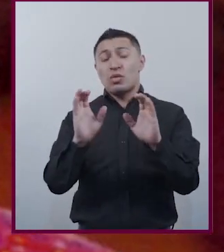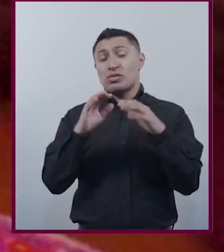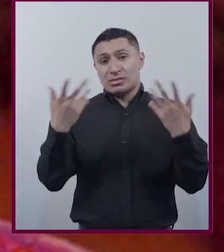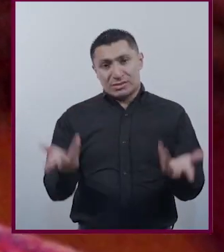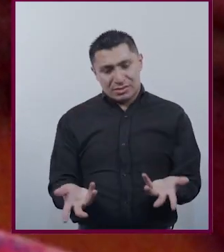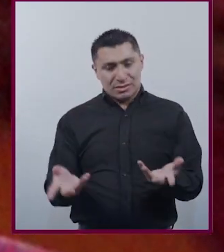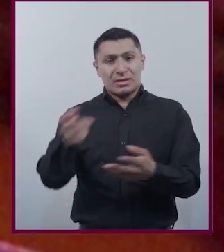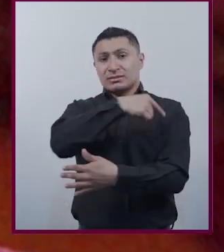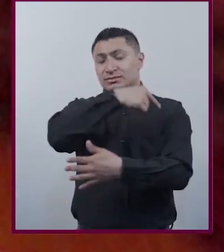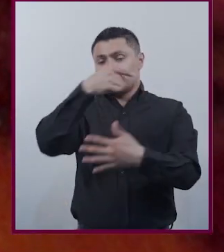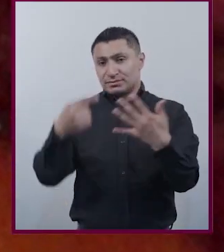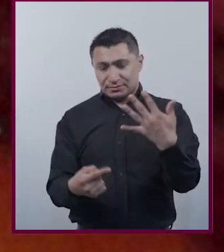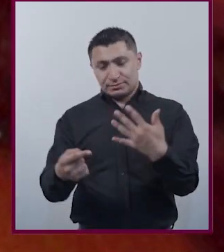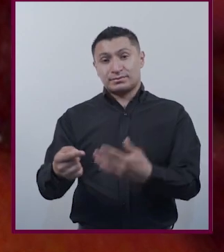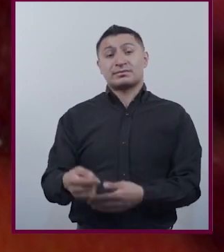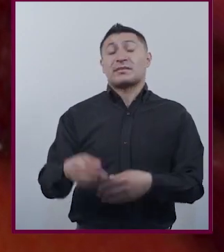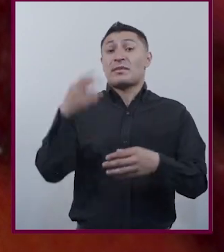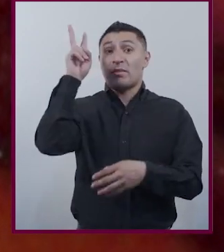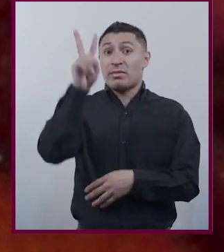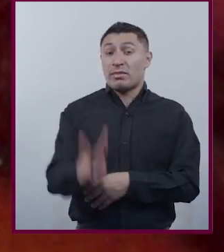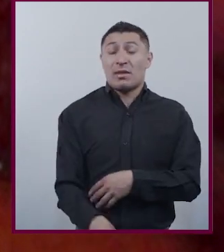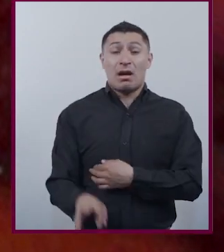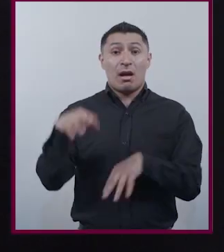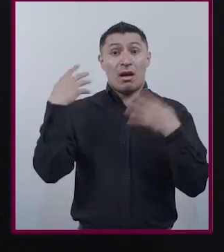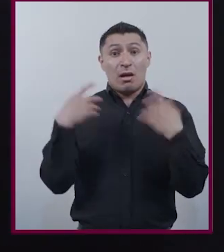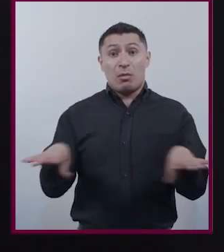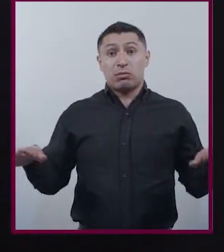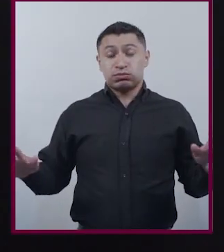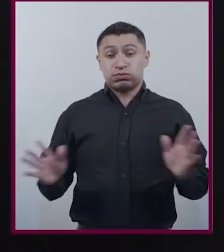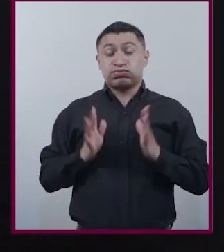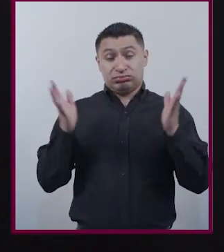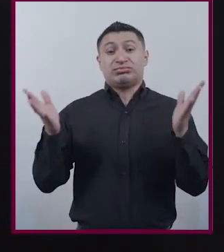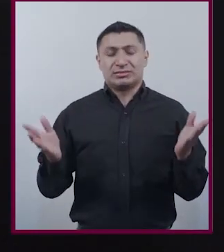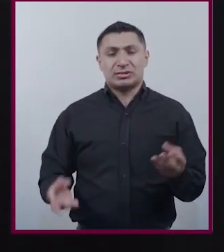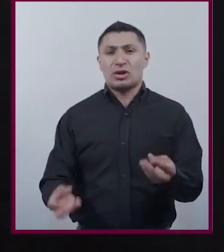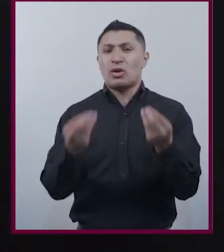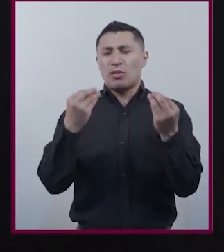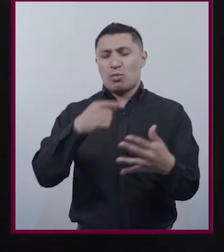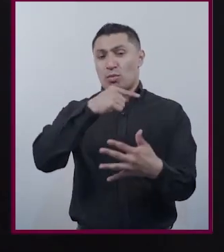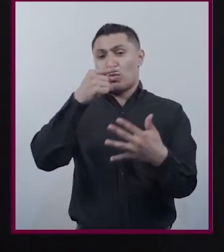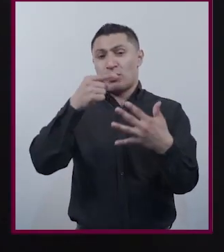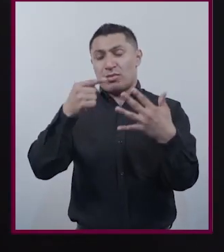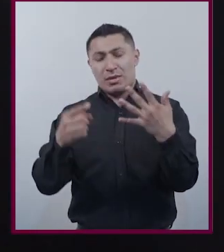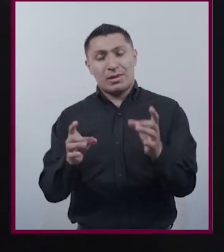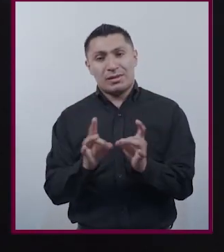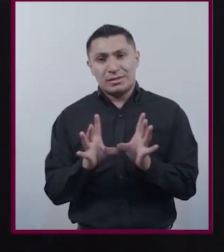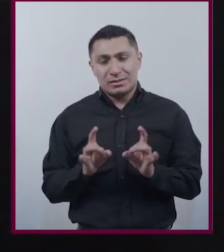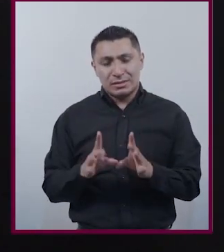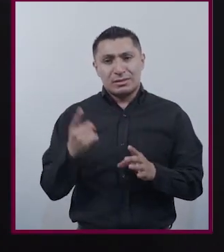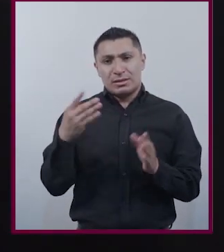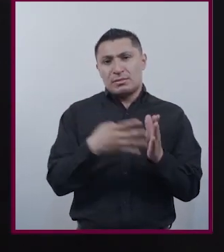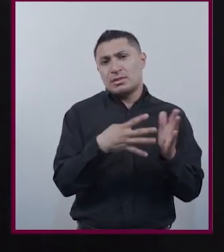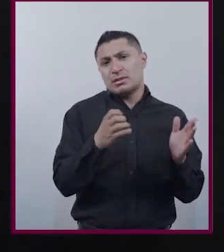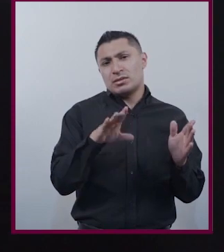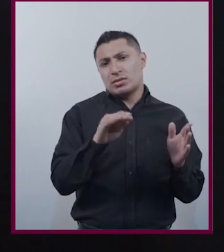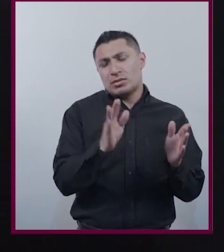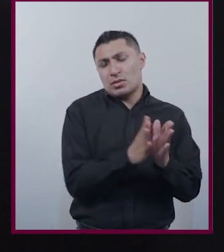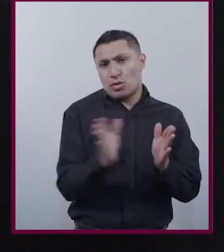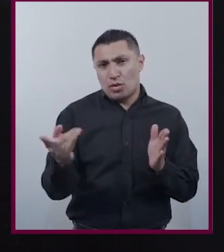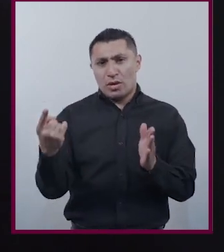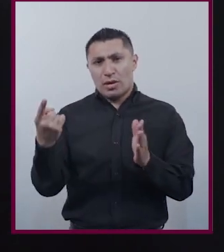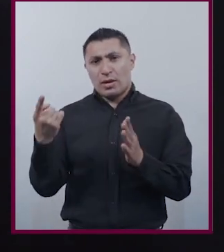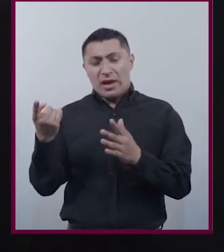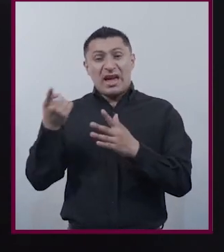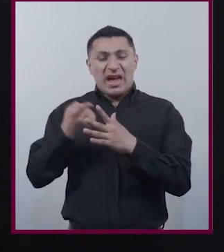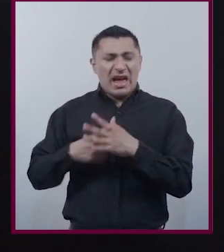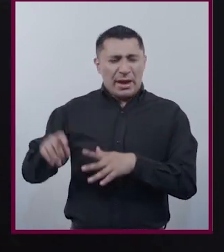otros postulados verdaderamente revolucionarios Muchos otros acontecimientos ocurren entre los años 90 e inicios